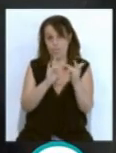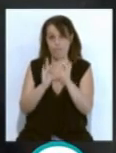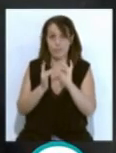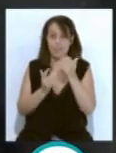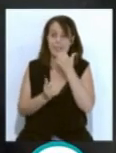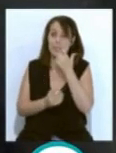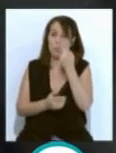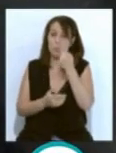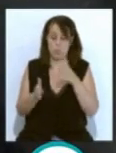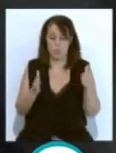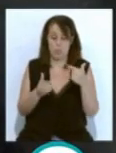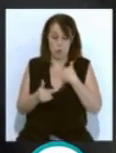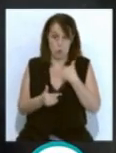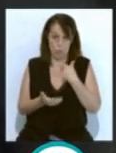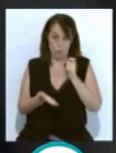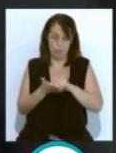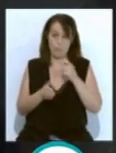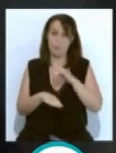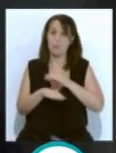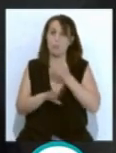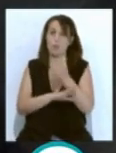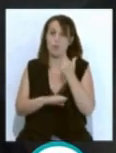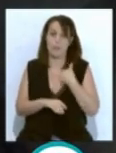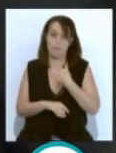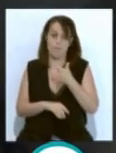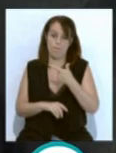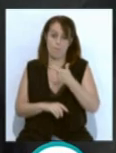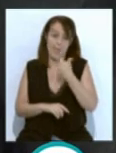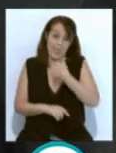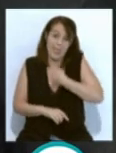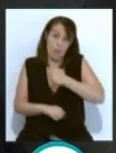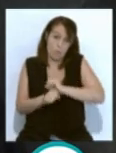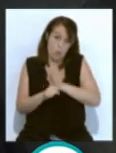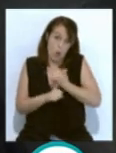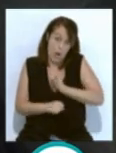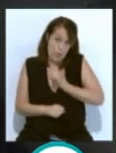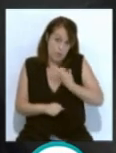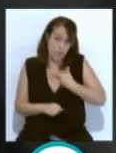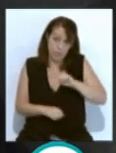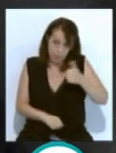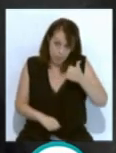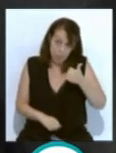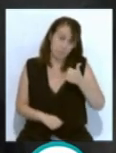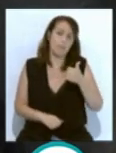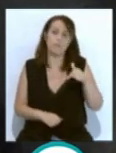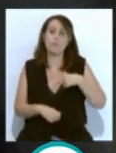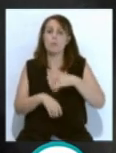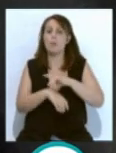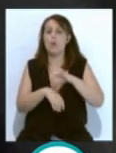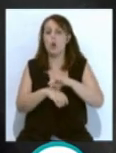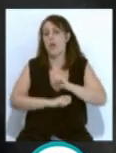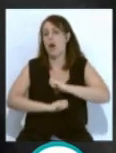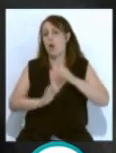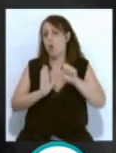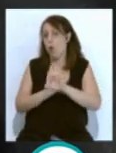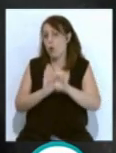momento yo voy al médico y sale que tengo coronavirus, doy positivo, entonces el médico me da un